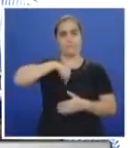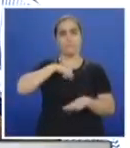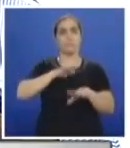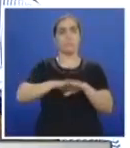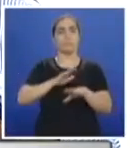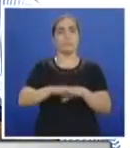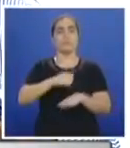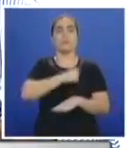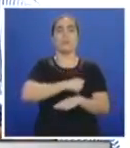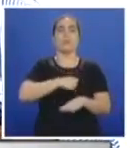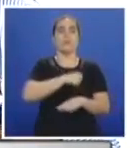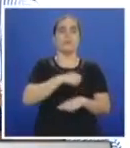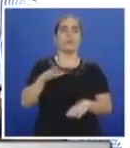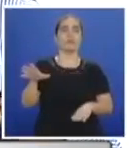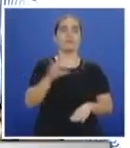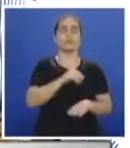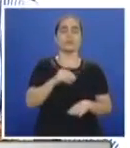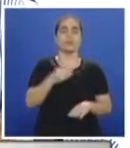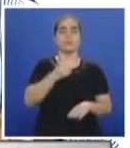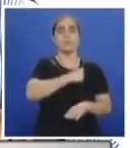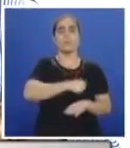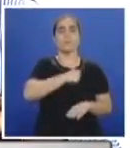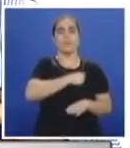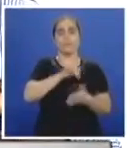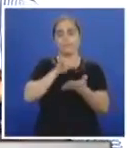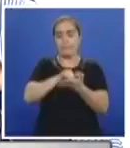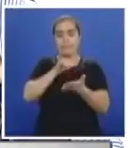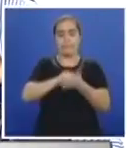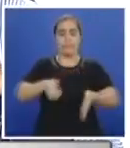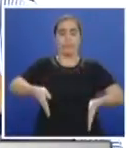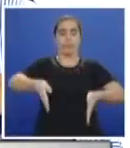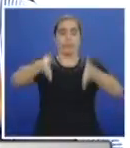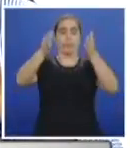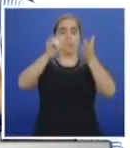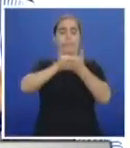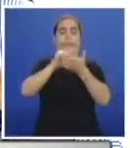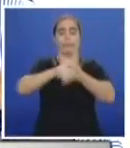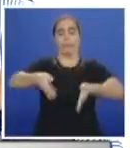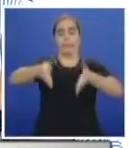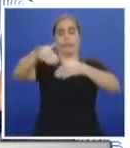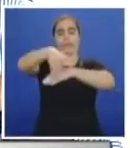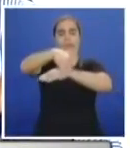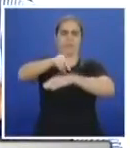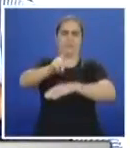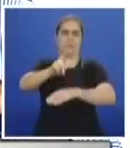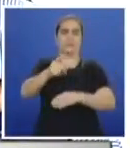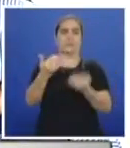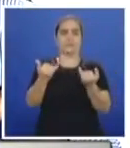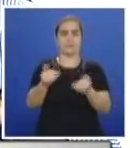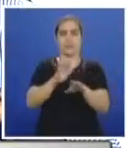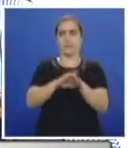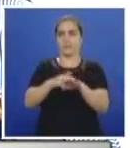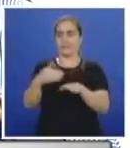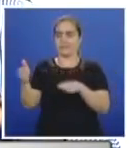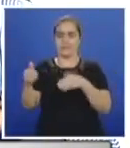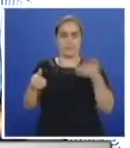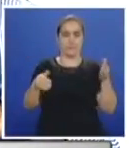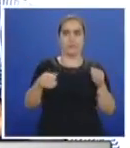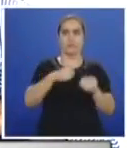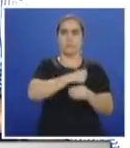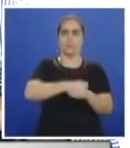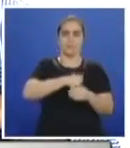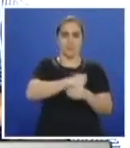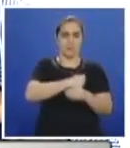es a que empecemos a tomar las vías alternas. Ya tenemos muy bien demarcadas y señalizadas las vías